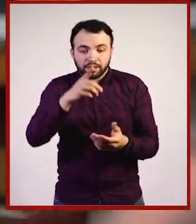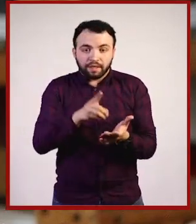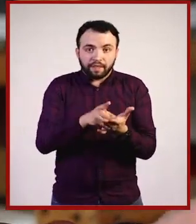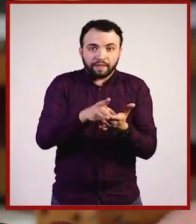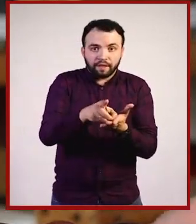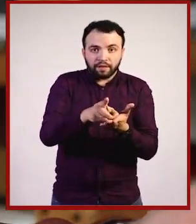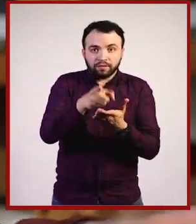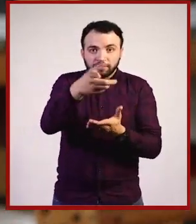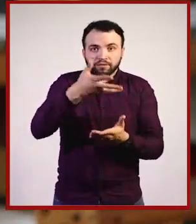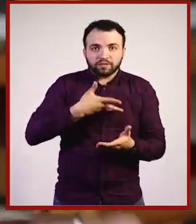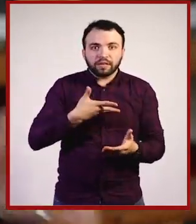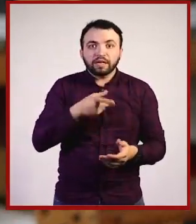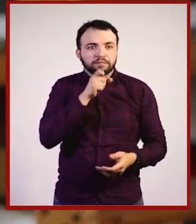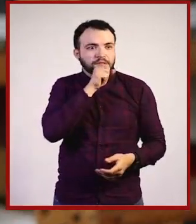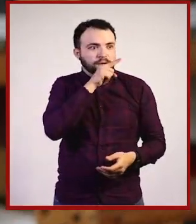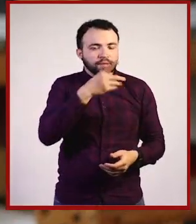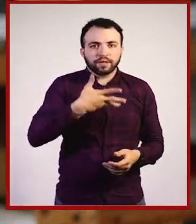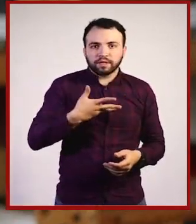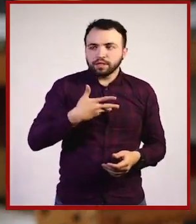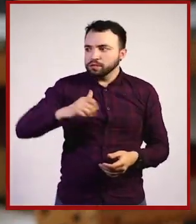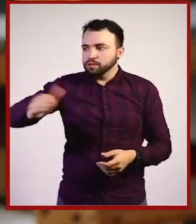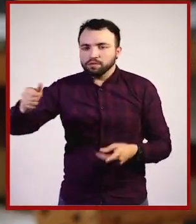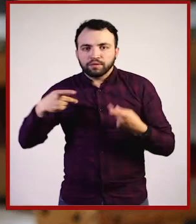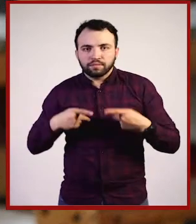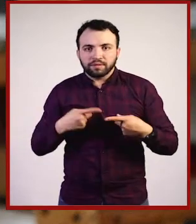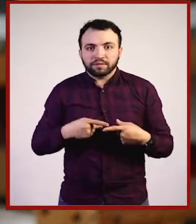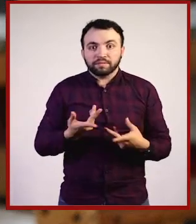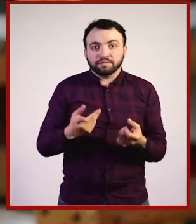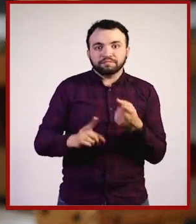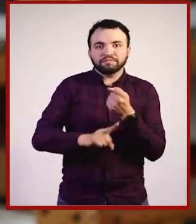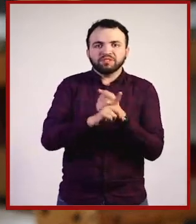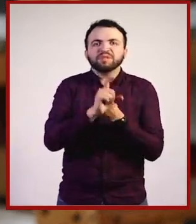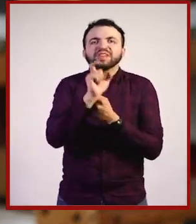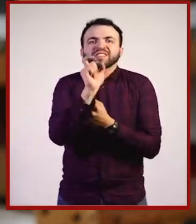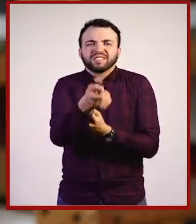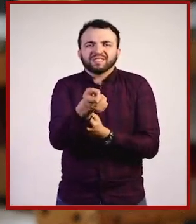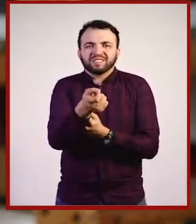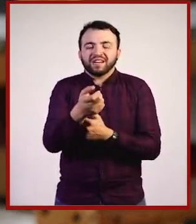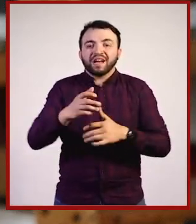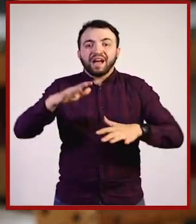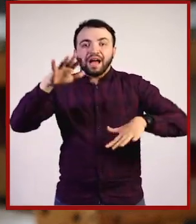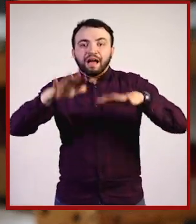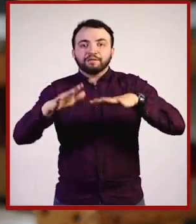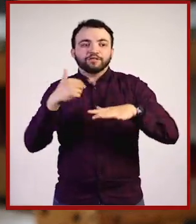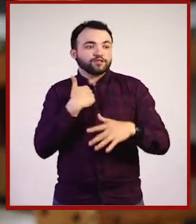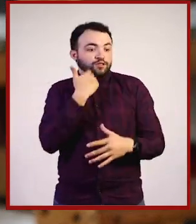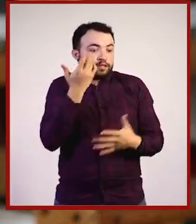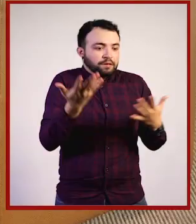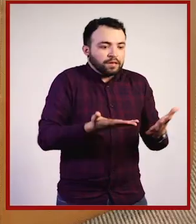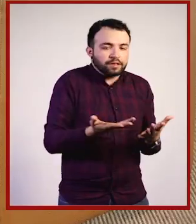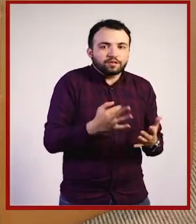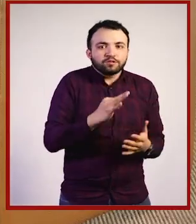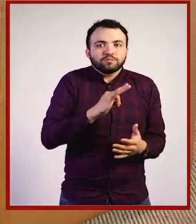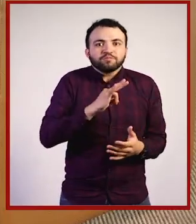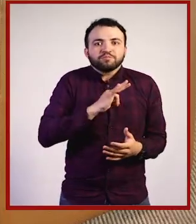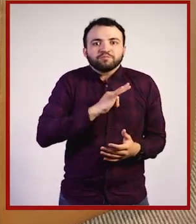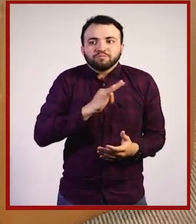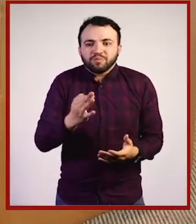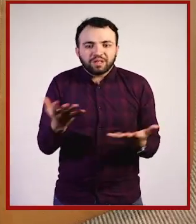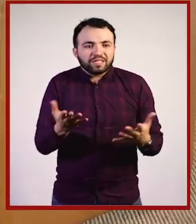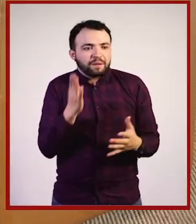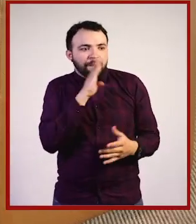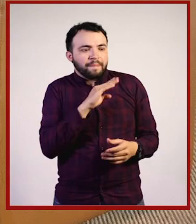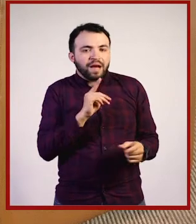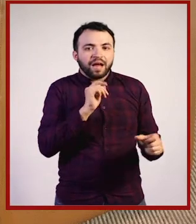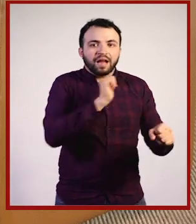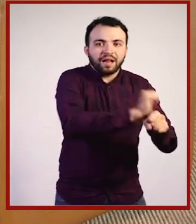también los tiene otra persona. El problema es que a veces lo que nosotros queremos hacer puede afectar negativamente al otro. Entonces tenemos que